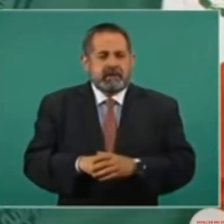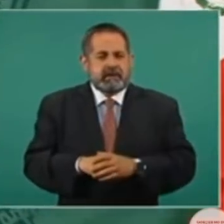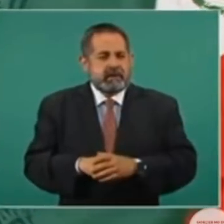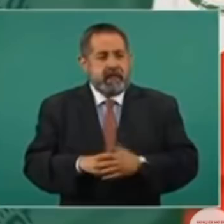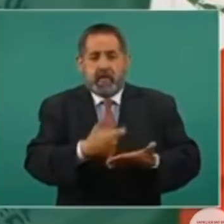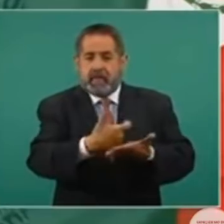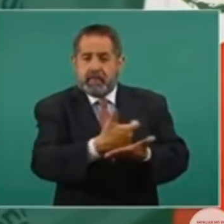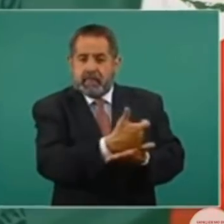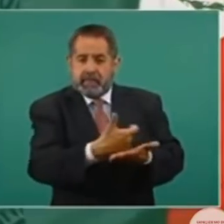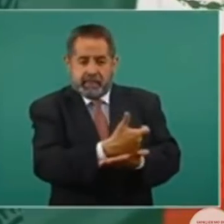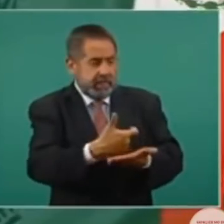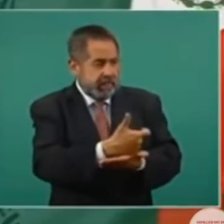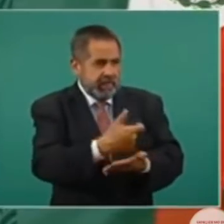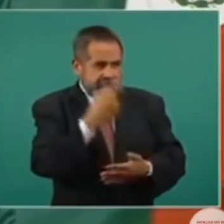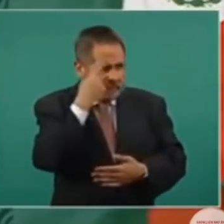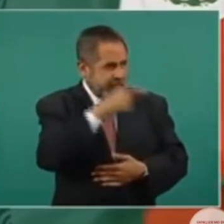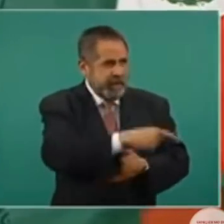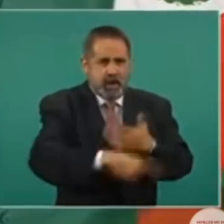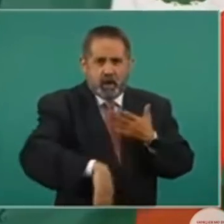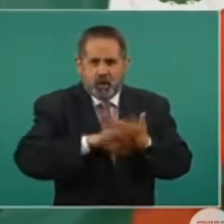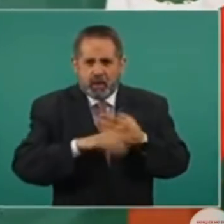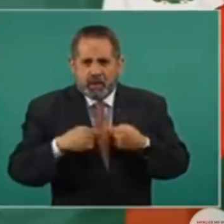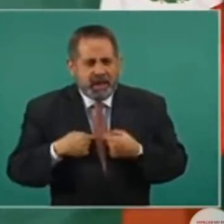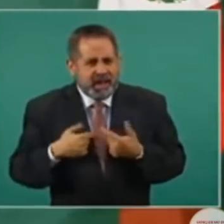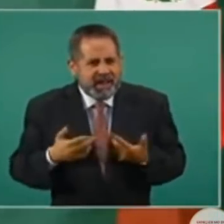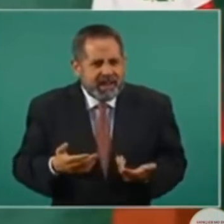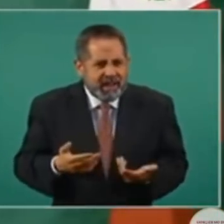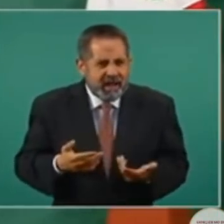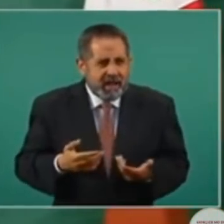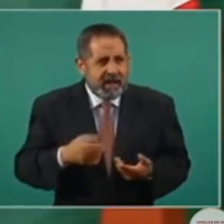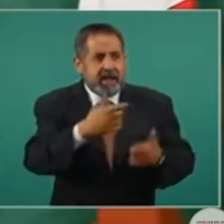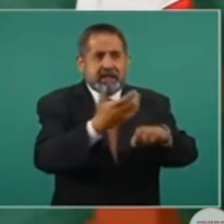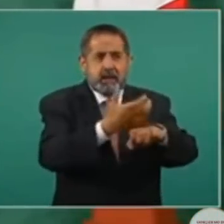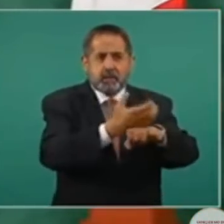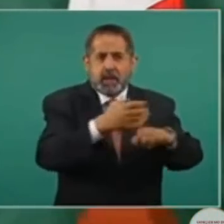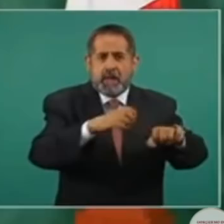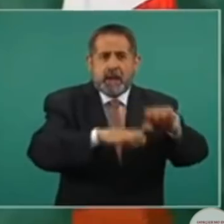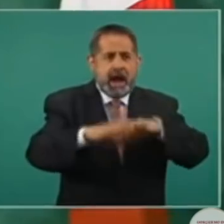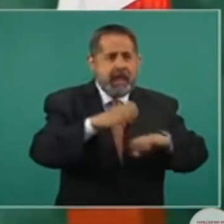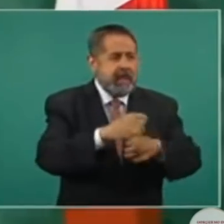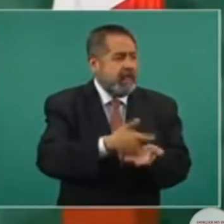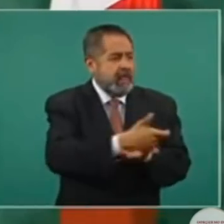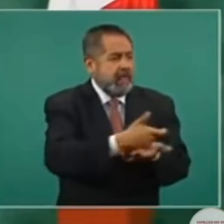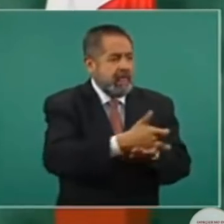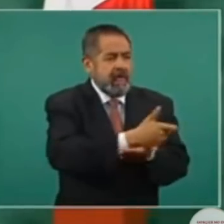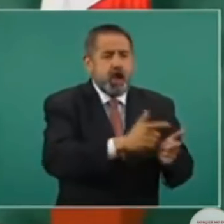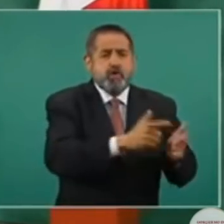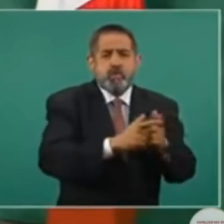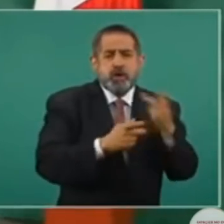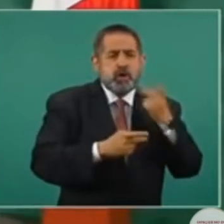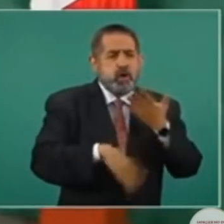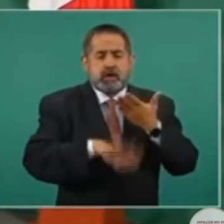financiando a grupos políticos que están en contra de nuestra,